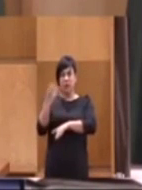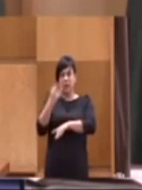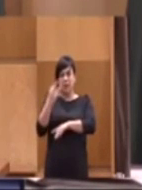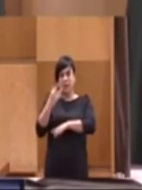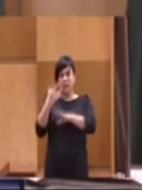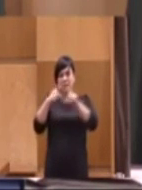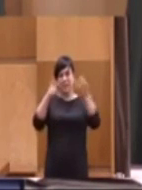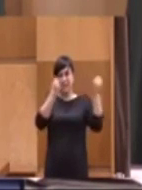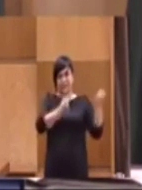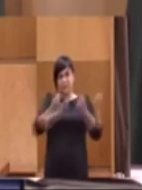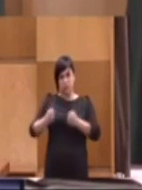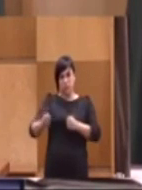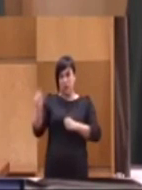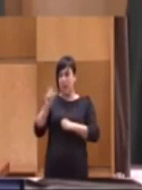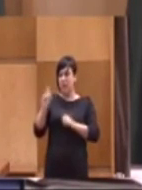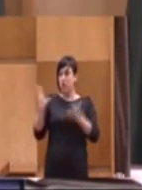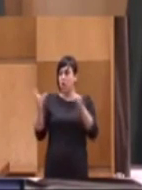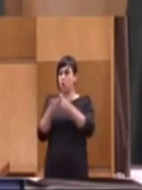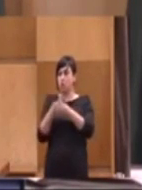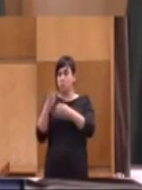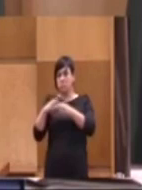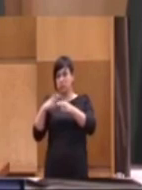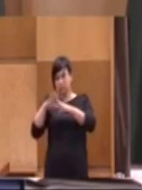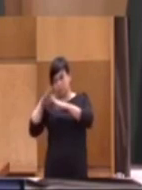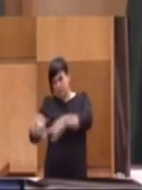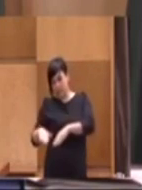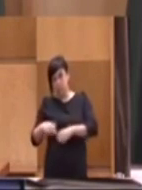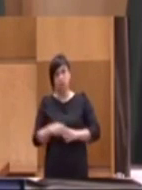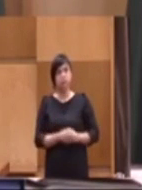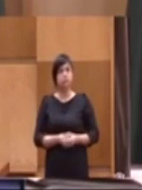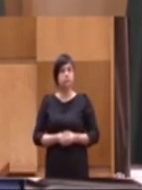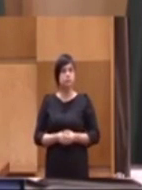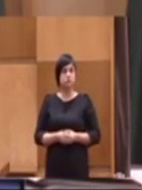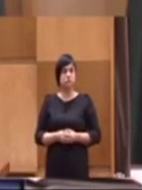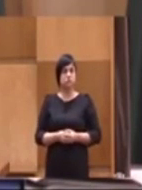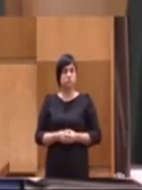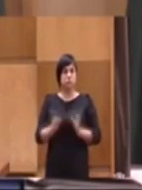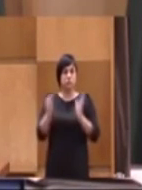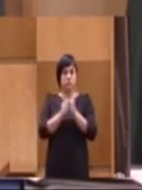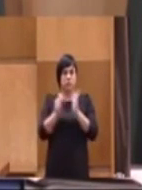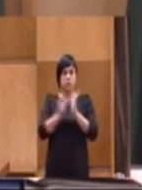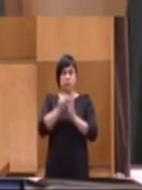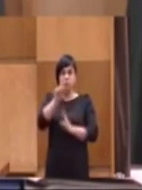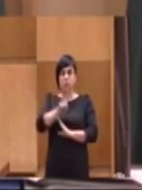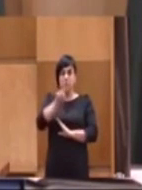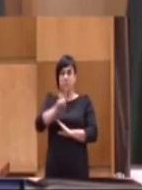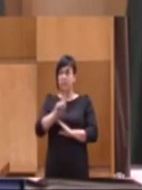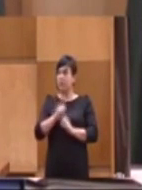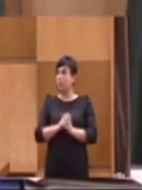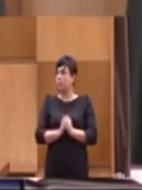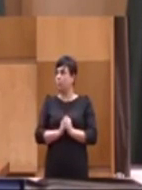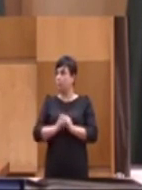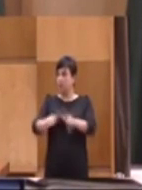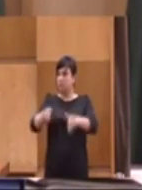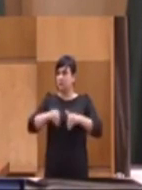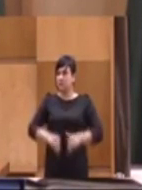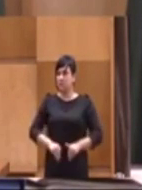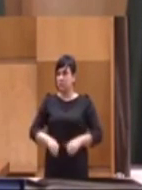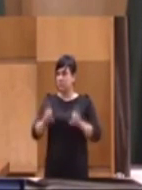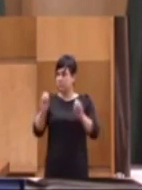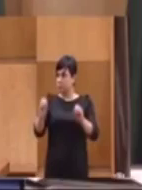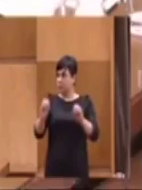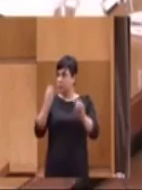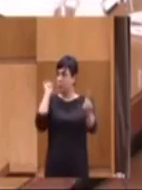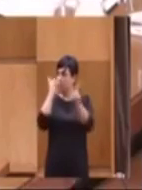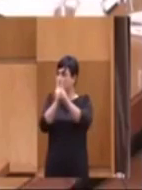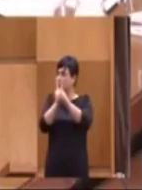posición institucional y no partidista, como hacen otros partidos. Muchas gracias. Muchas gracias. Pues, al punto primero… SEÑOR ¿Abstenciones? SEÑOR Ninguna. SEÑOR ¿Votos